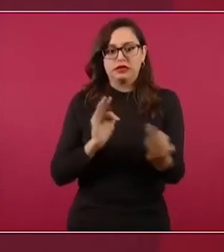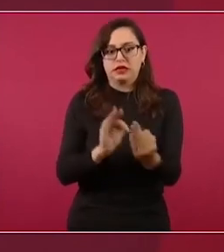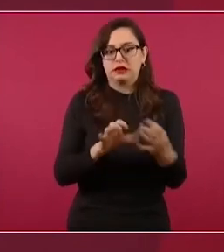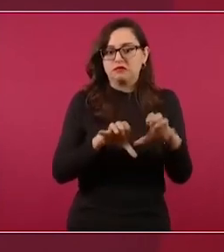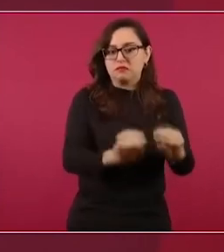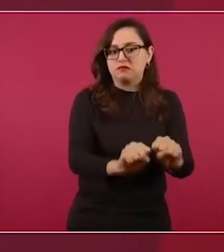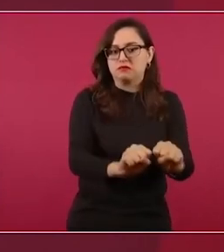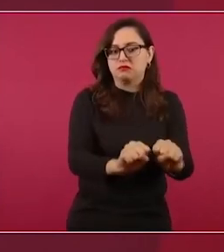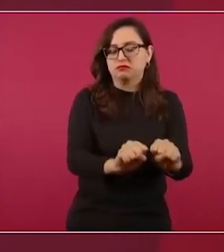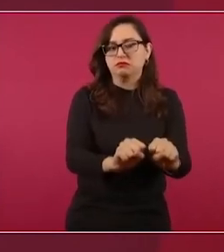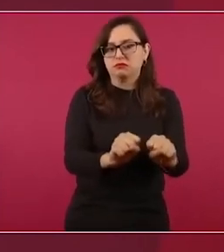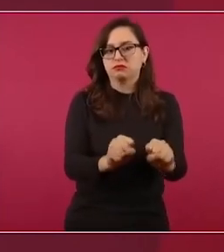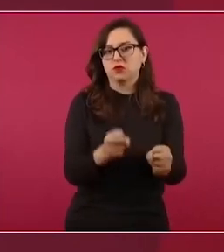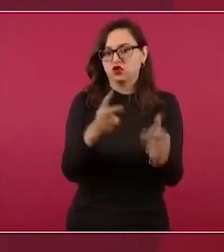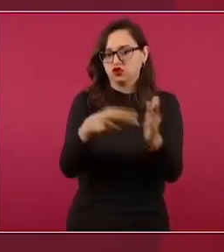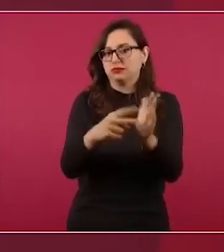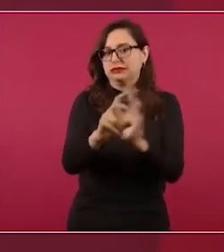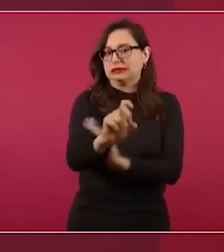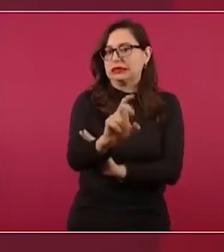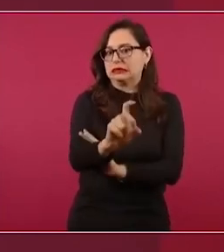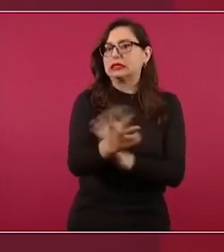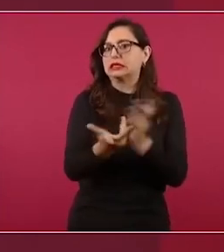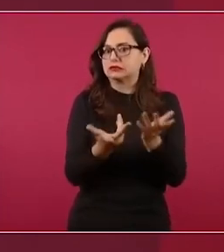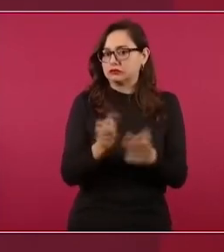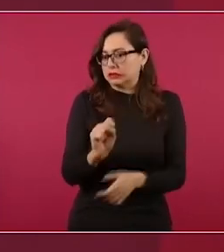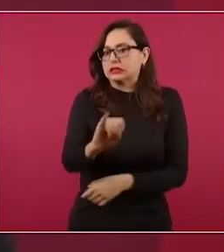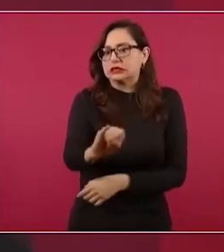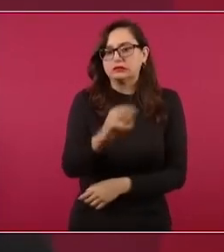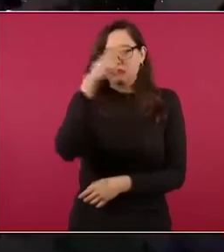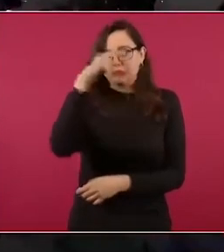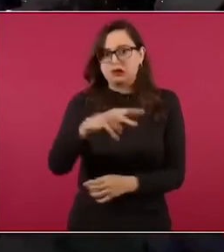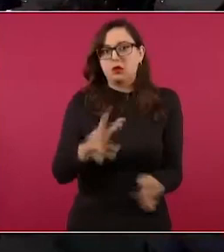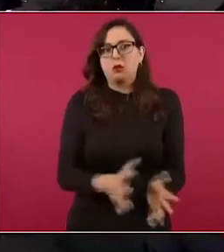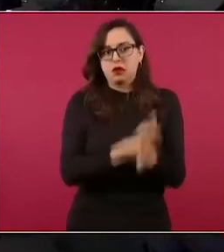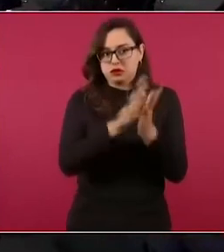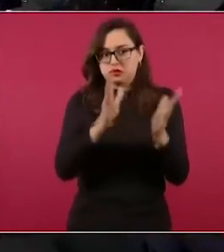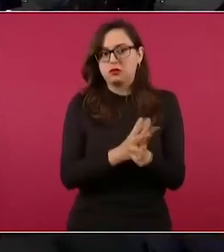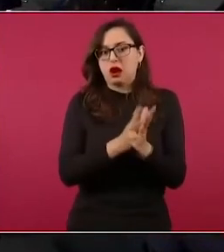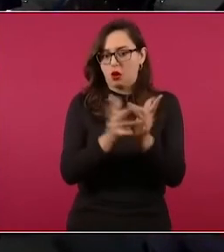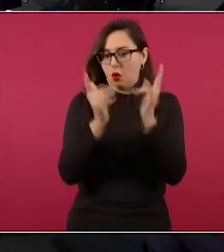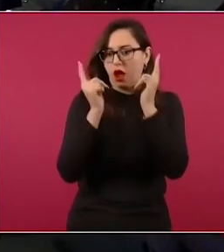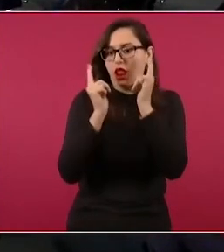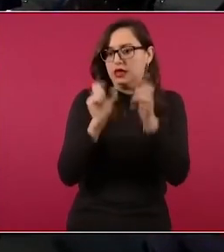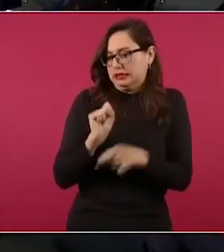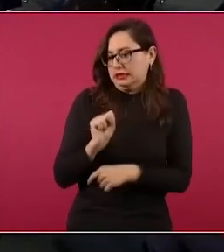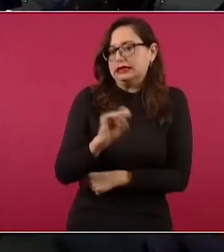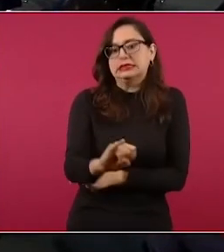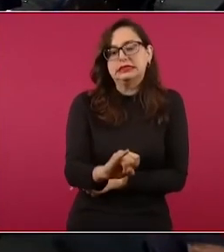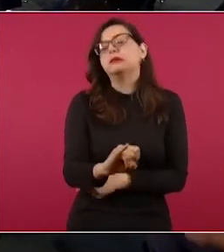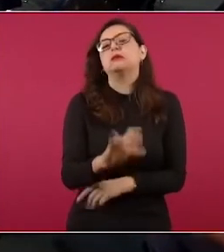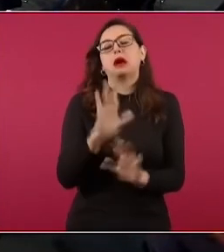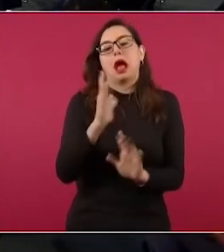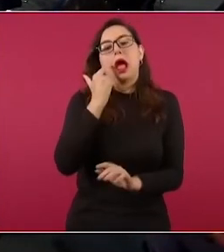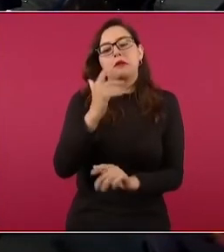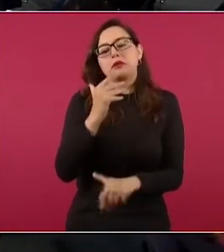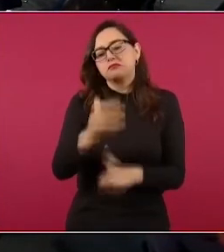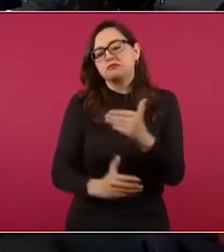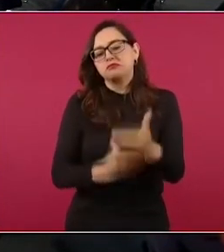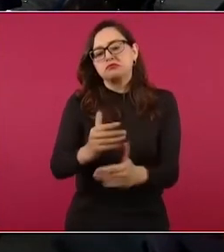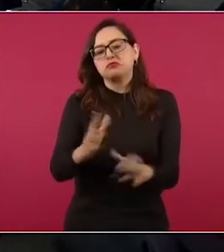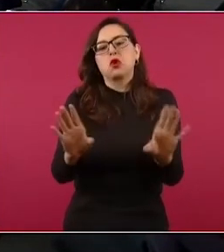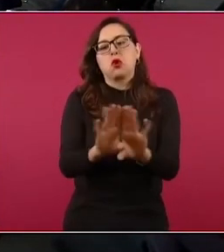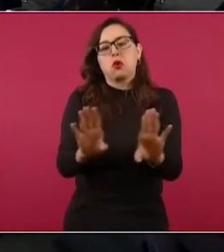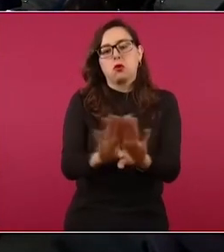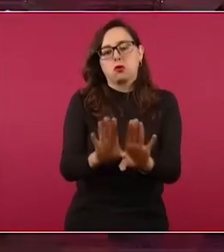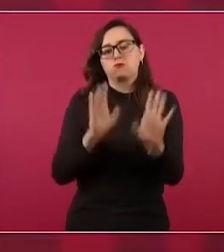lugar de México. ¿Por qué no? México tiene que estar ahí. Ya veremos más adelante cómo son los pasos subsecuentes. Bueno,